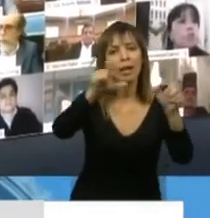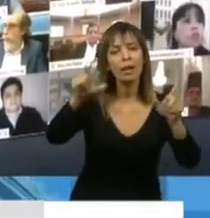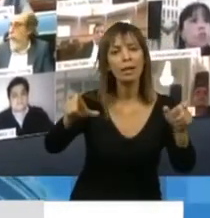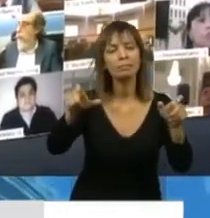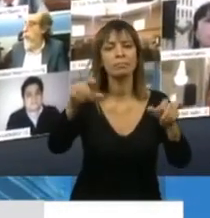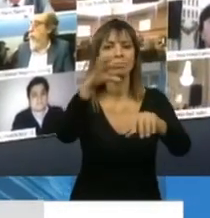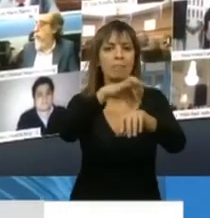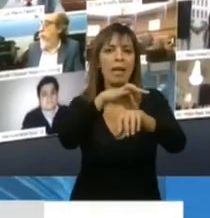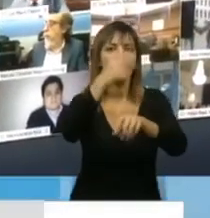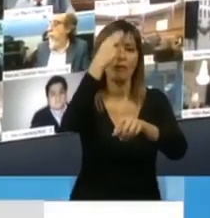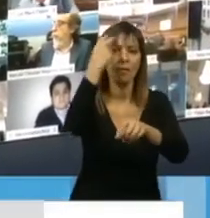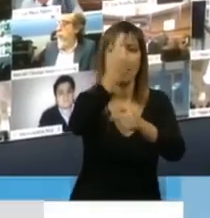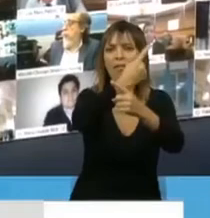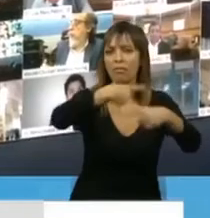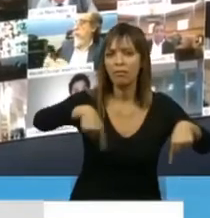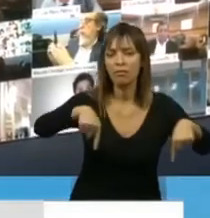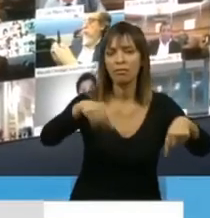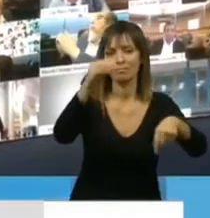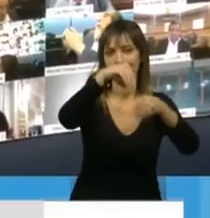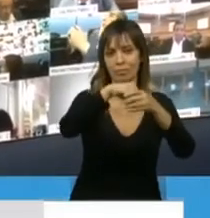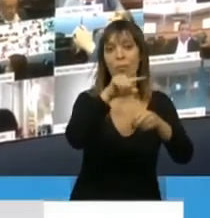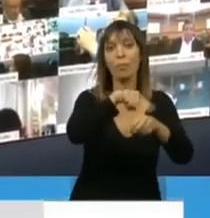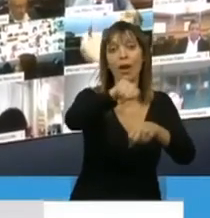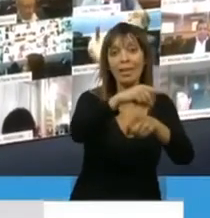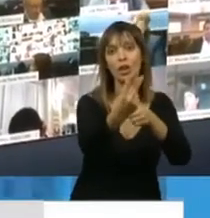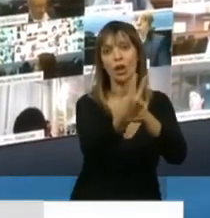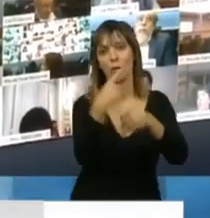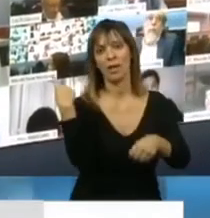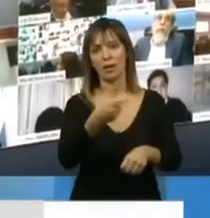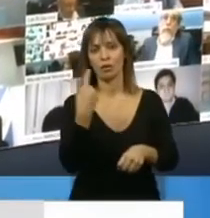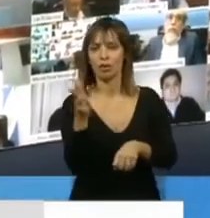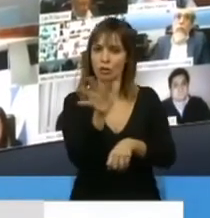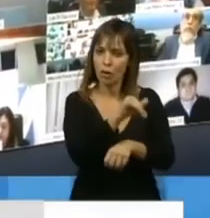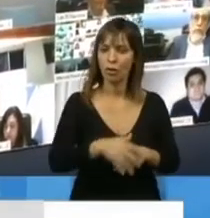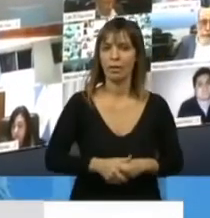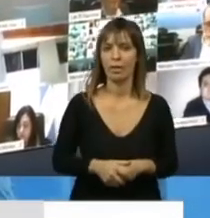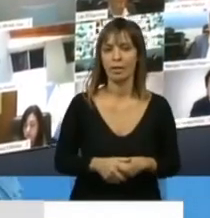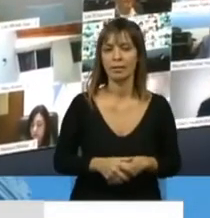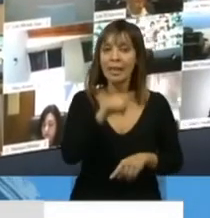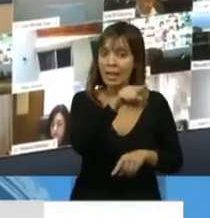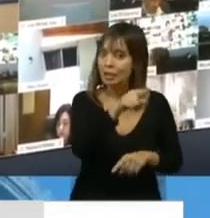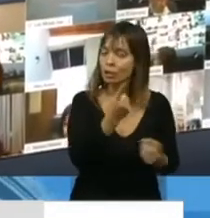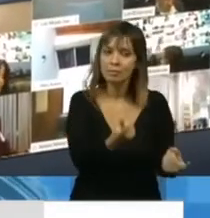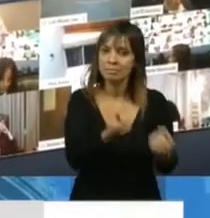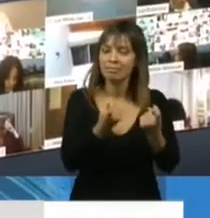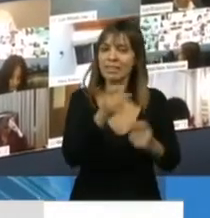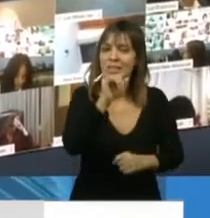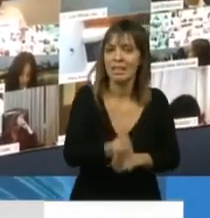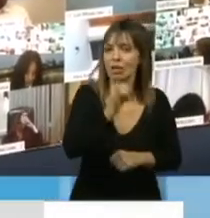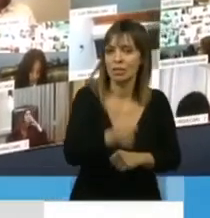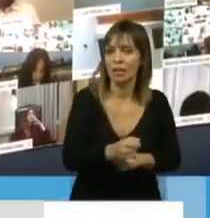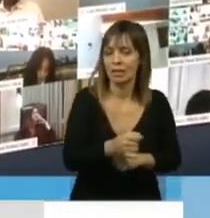trabajadoras de la salud que son los que nos están cuidando permanentemente todos los días son los trabajadores más esenciales de los trabajadores